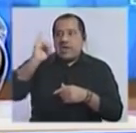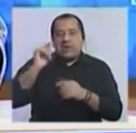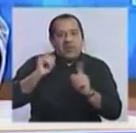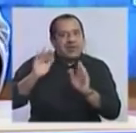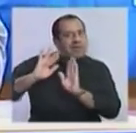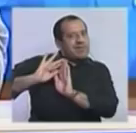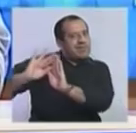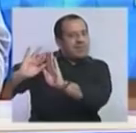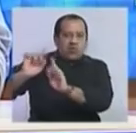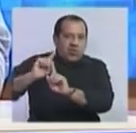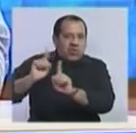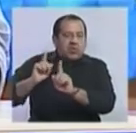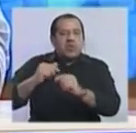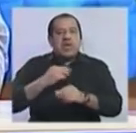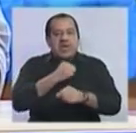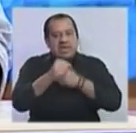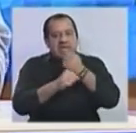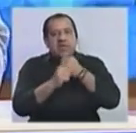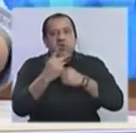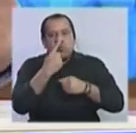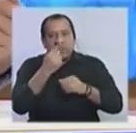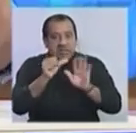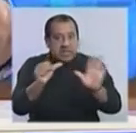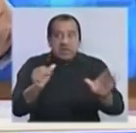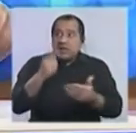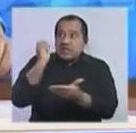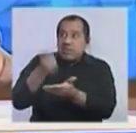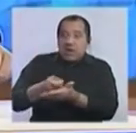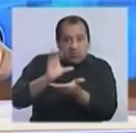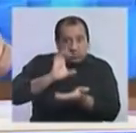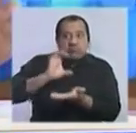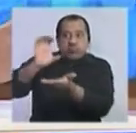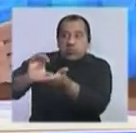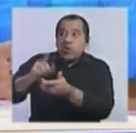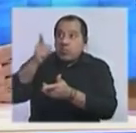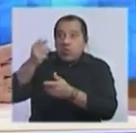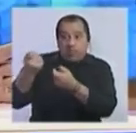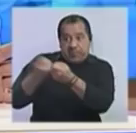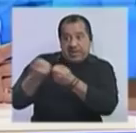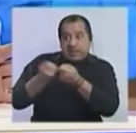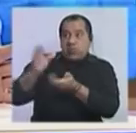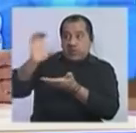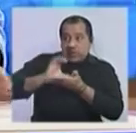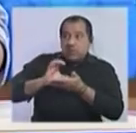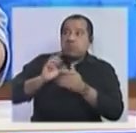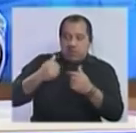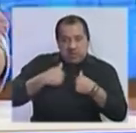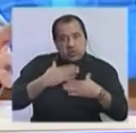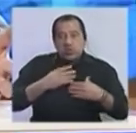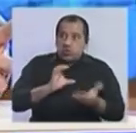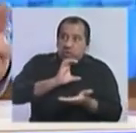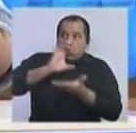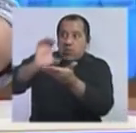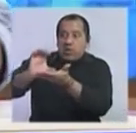Uruguay en 2006 lo que hizo fue pagarle al Fondo lo que el Fondo nos vino a prestar en el momento de la crisis. Pero los